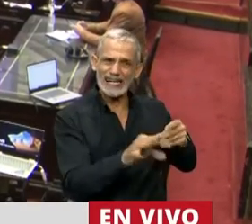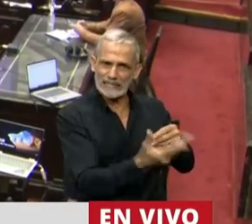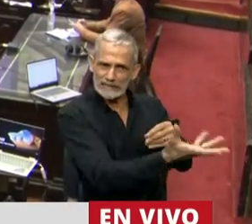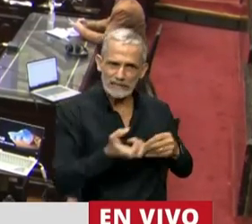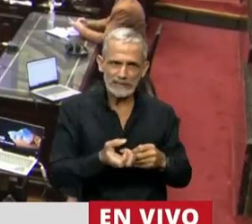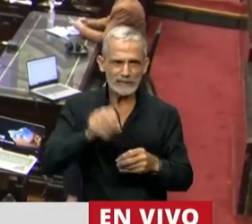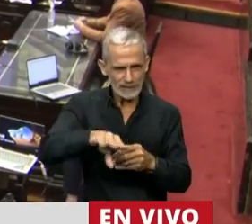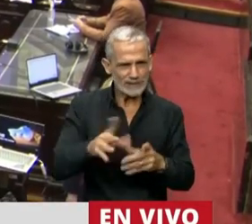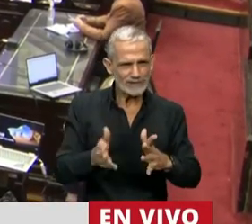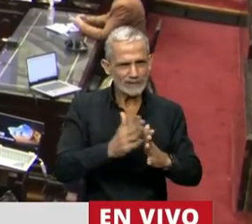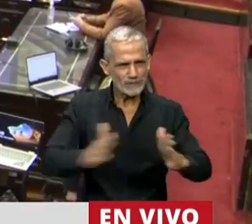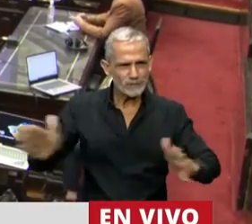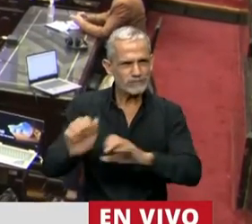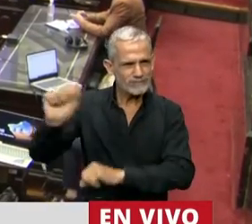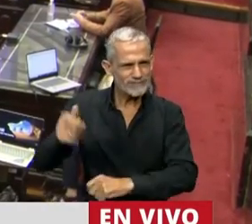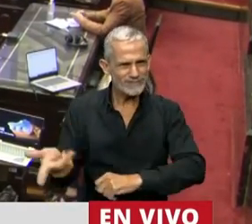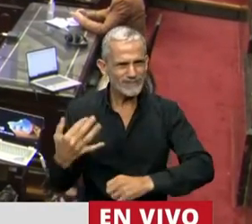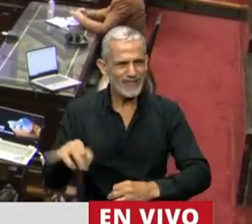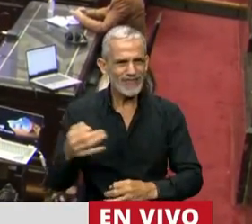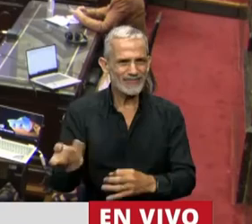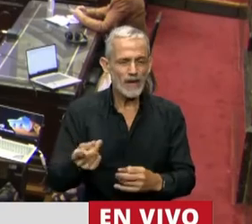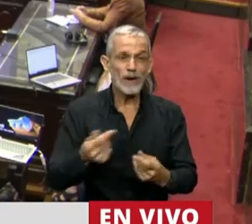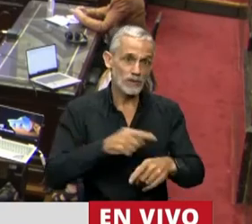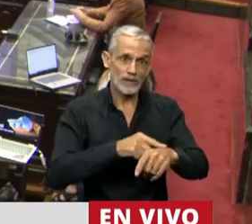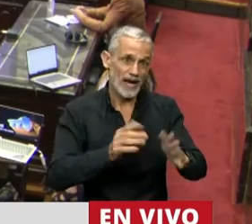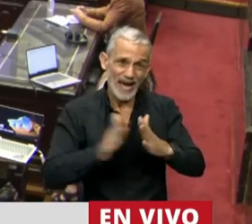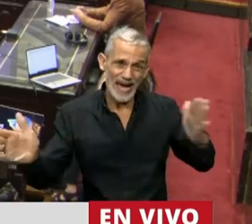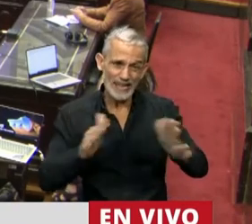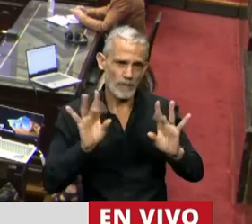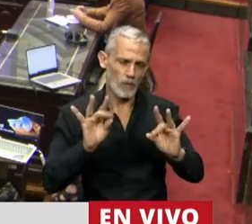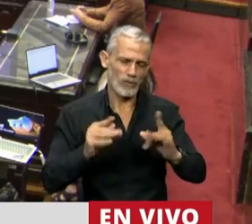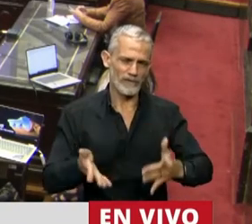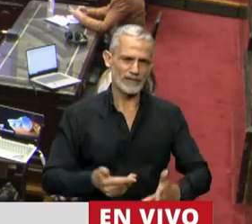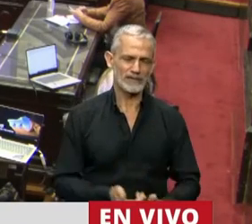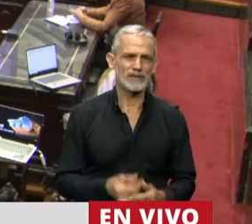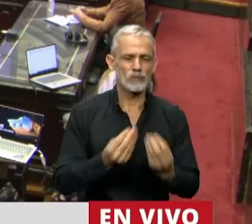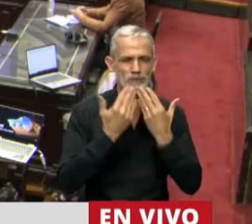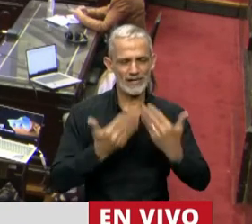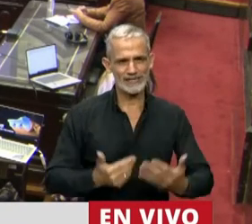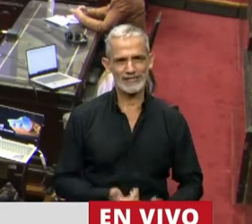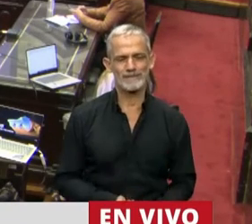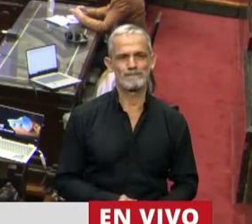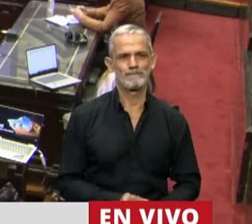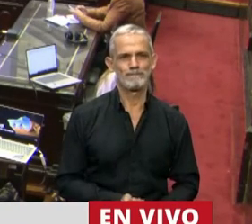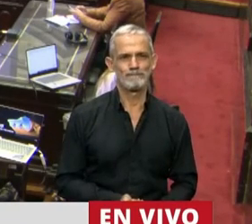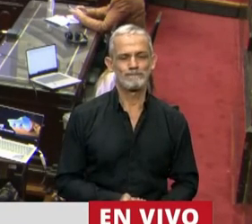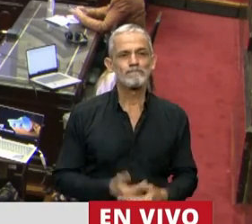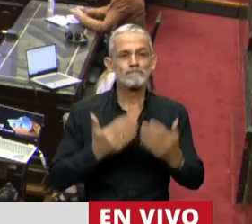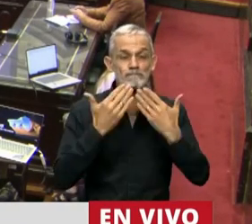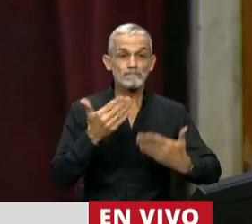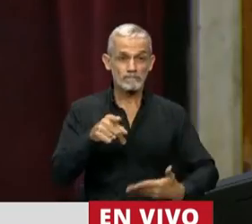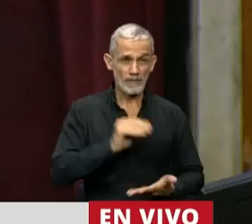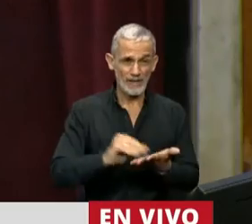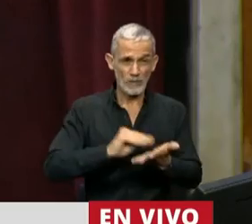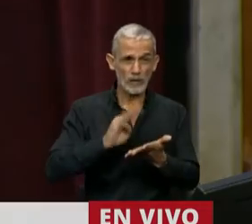sobre todo en esta etapa tan marcadamente compleja. Muchas gracias. Gracias,